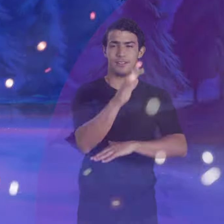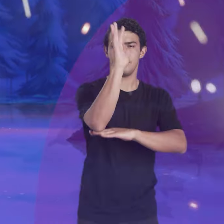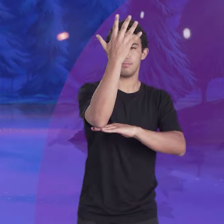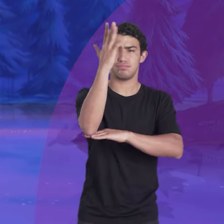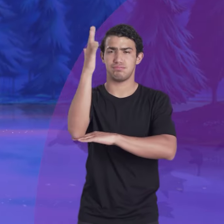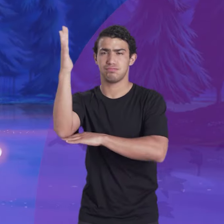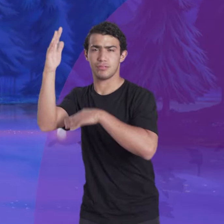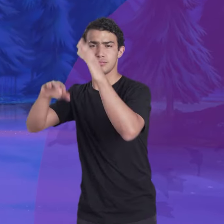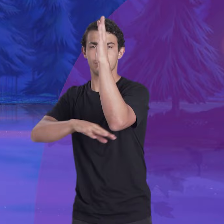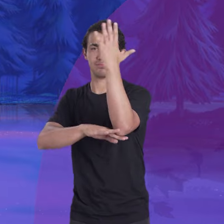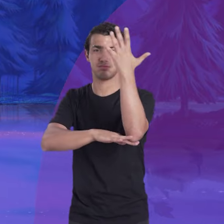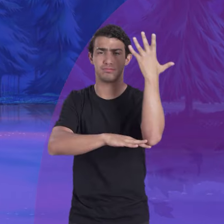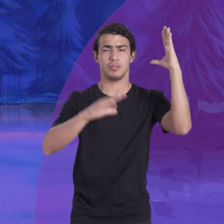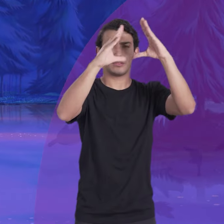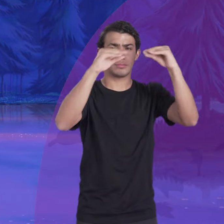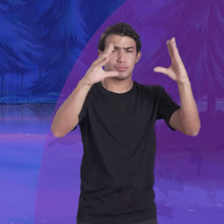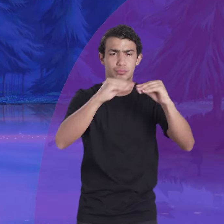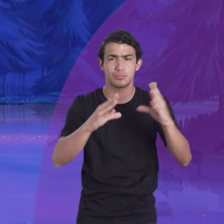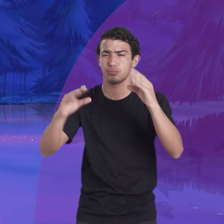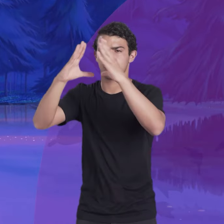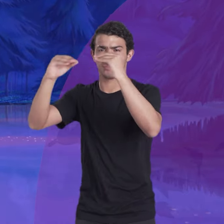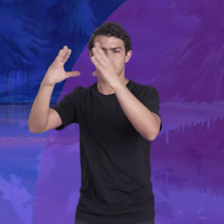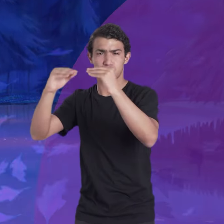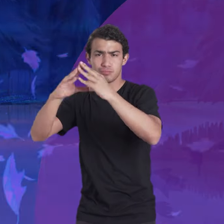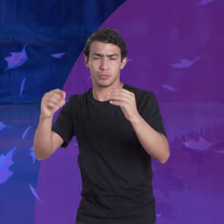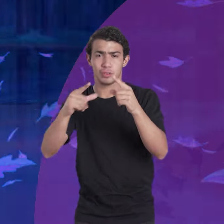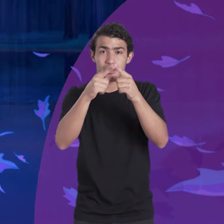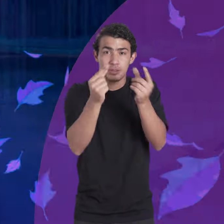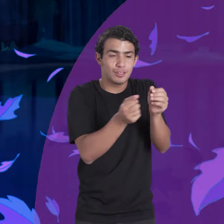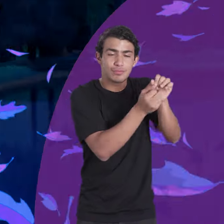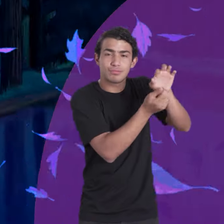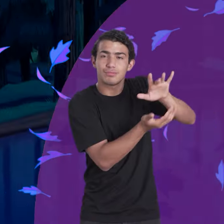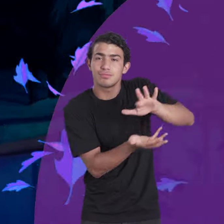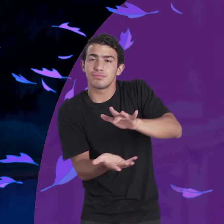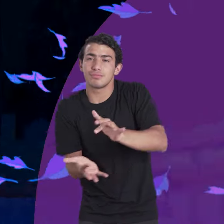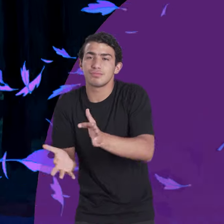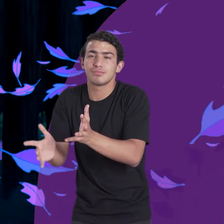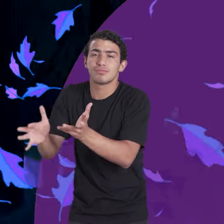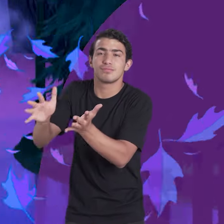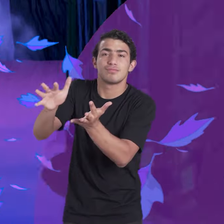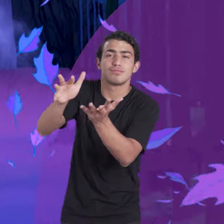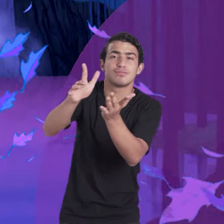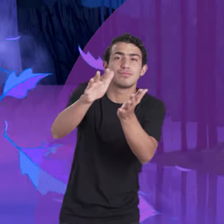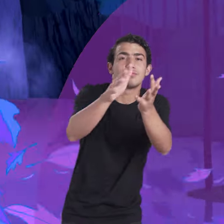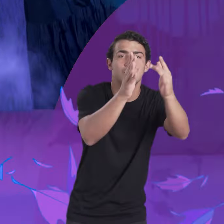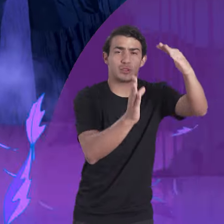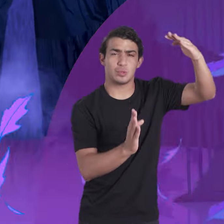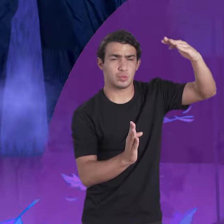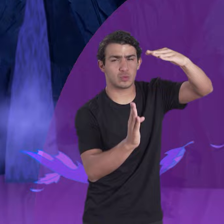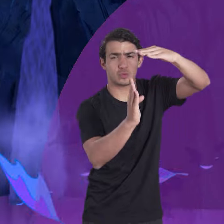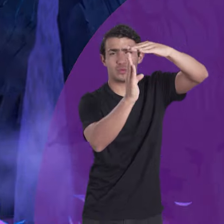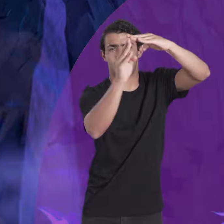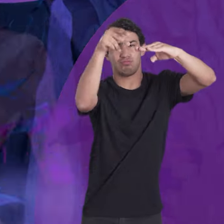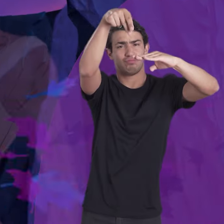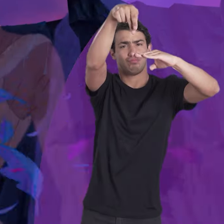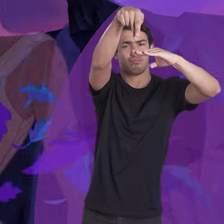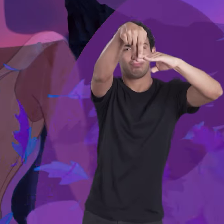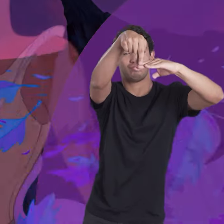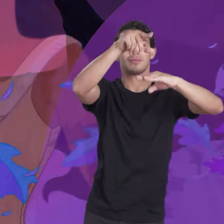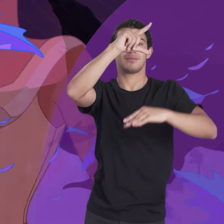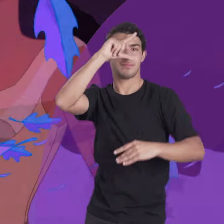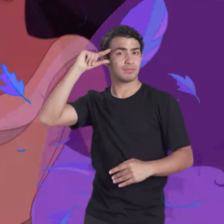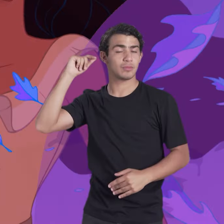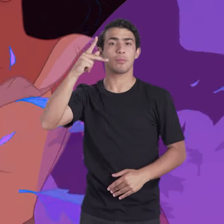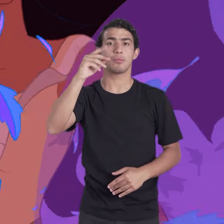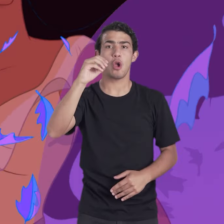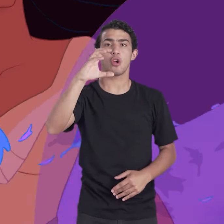En lo que se conoce como el Nuevo Mundo, vive una nativa de corazón fuerte y espíritu libre llamada Pocahontas.